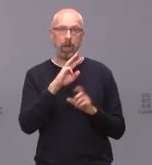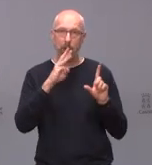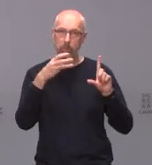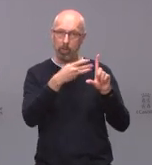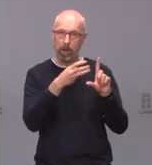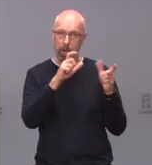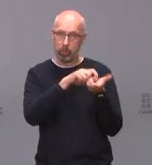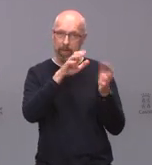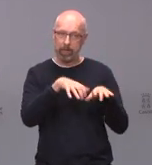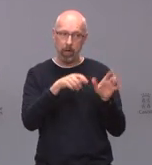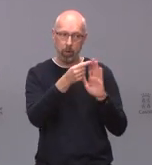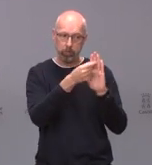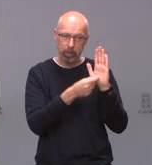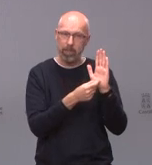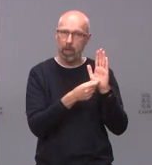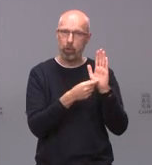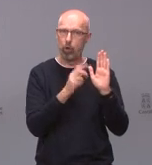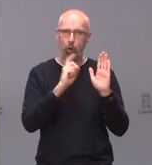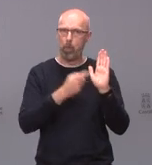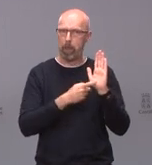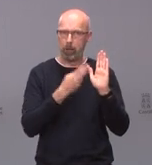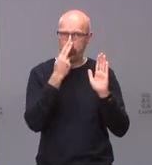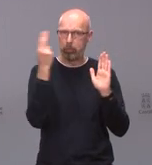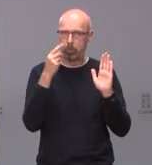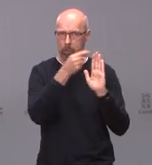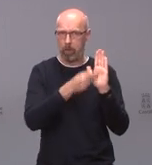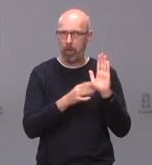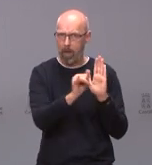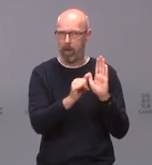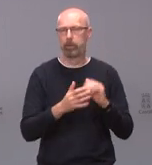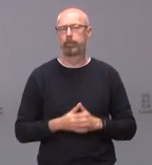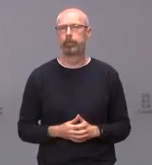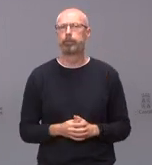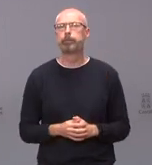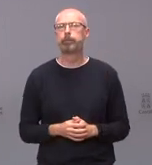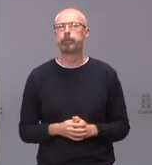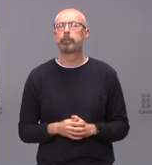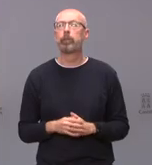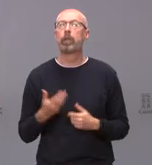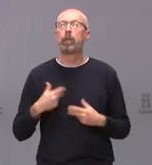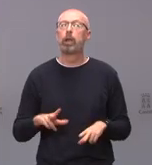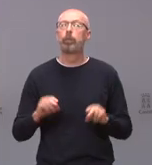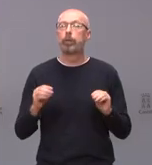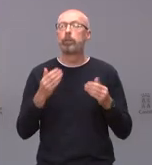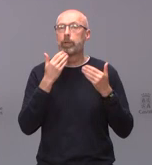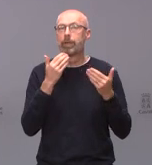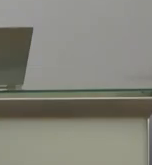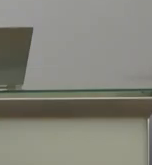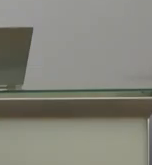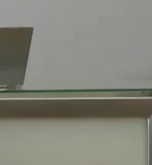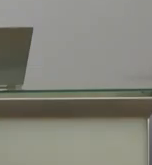la cartografía y todos los datos que echaba de menos pues ahora ya sí nos despedimos muchas gracias a todos